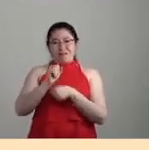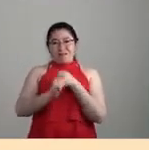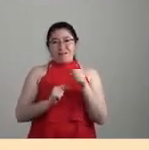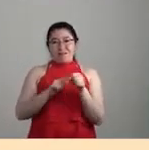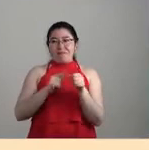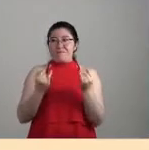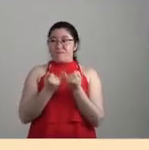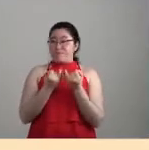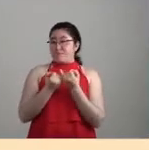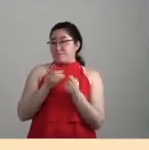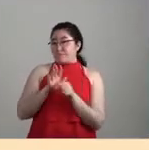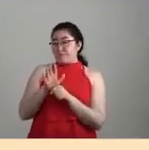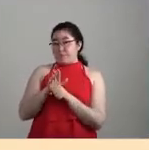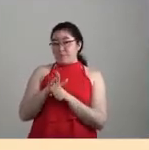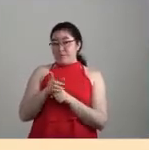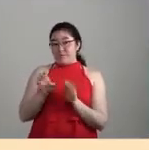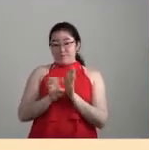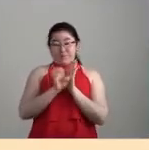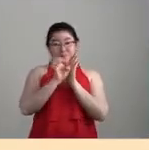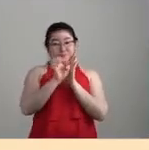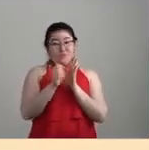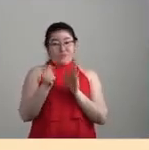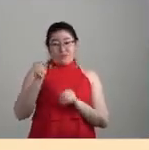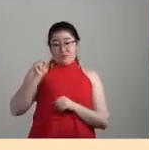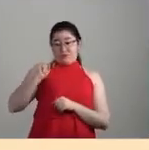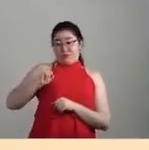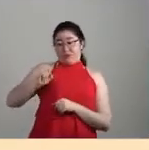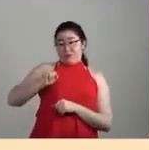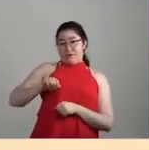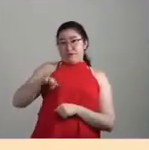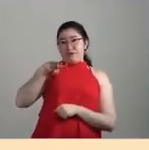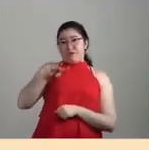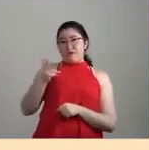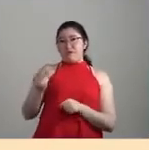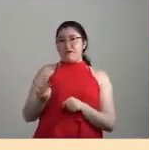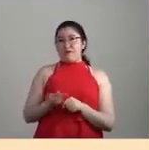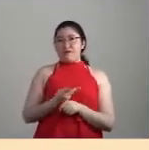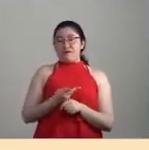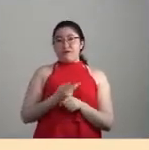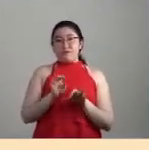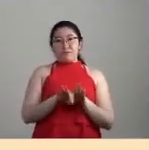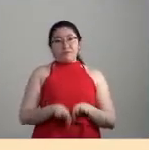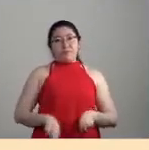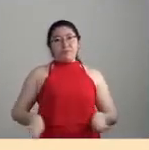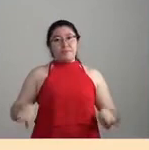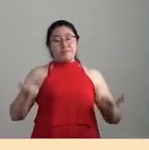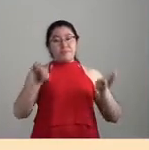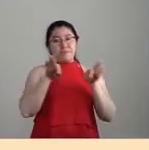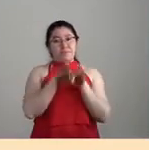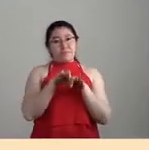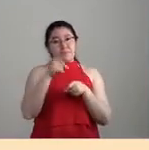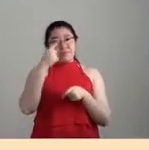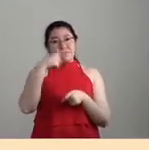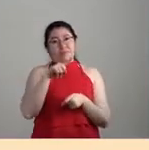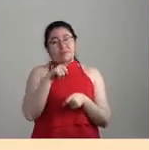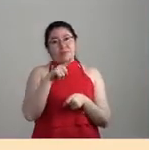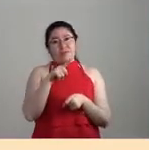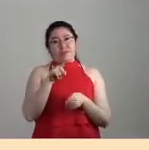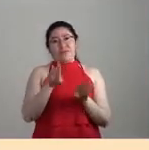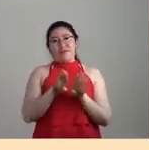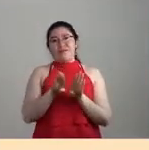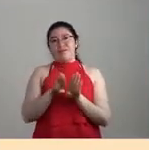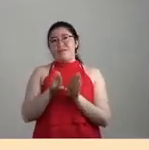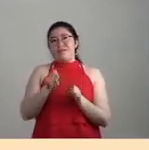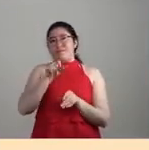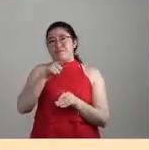durante todo el siglo, por ejemplo, XIX, resultó fundamental, por ejemplo, la raturación de tierra nueva, de tierra no explotada en